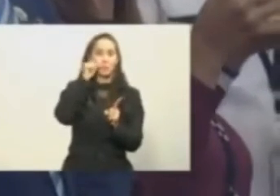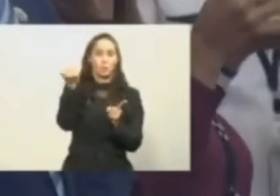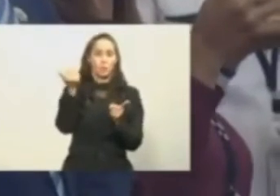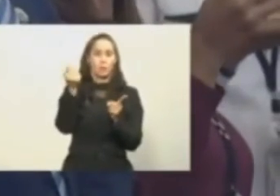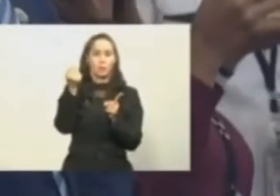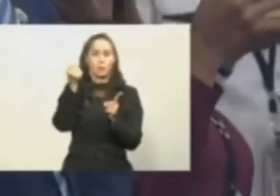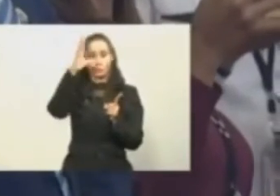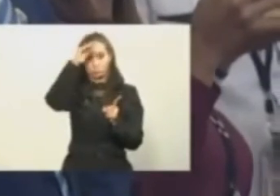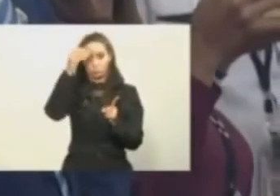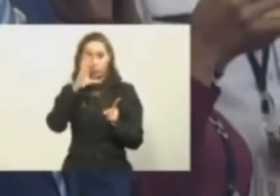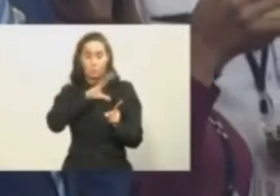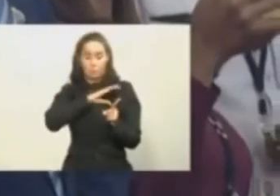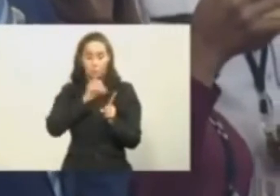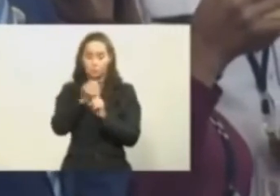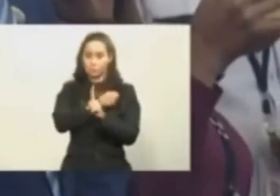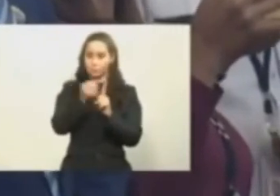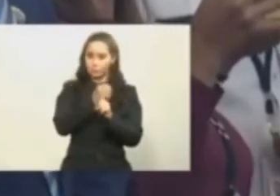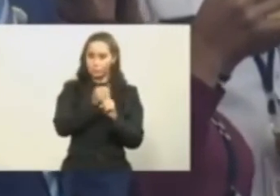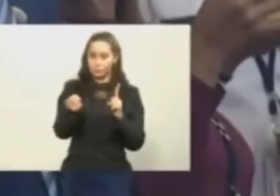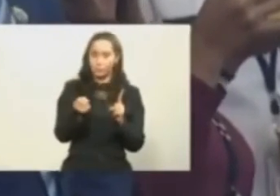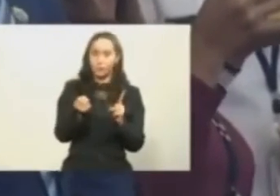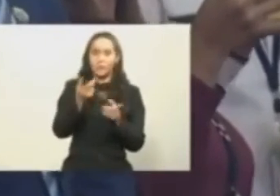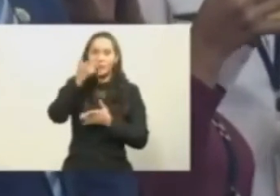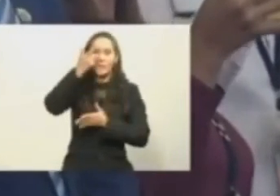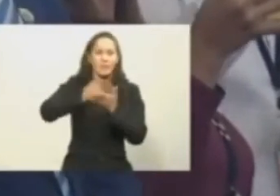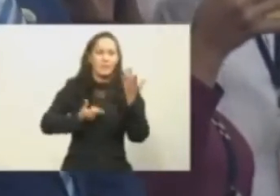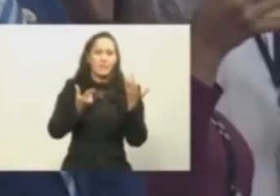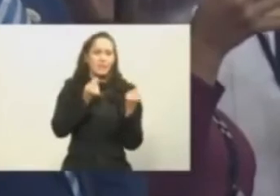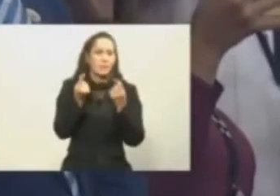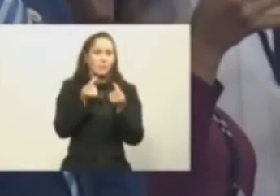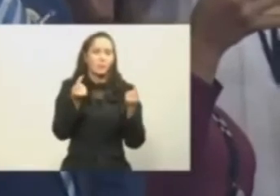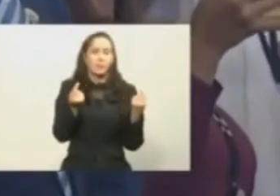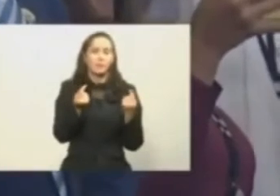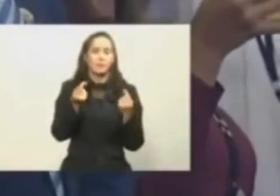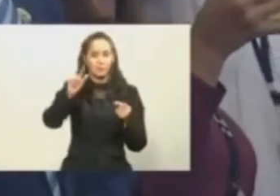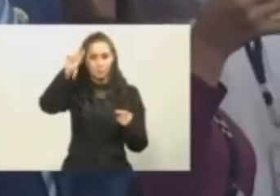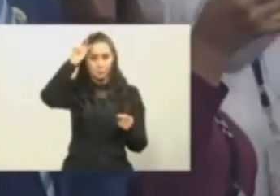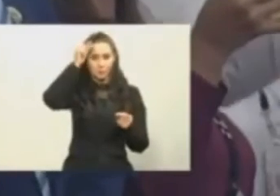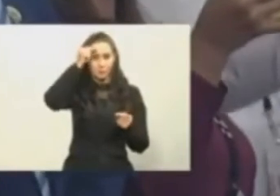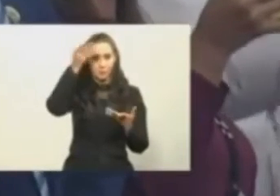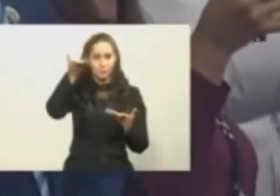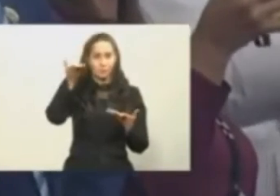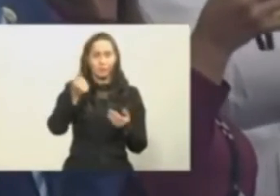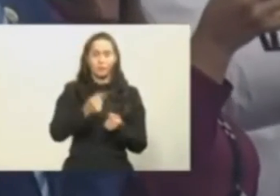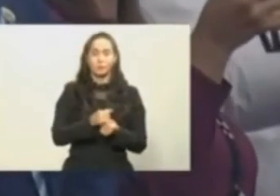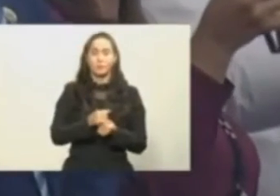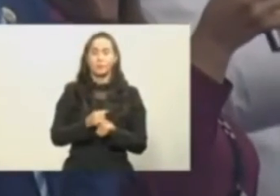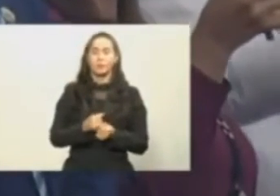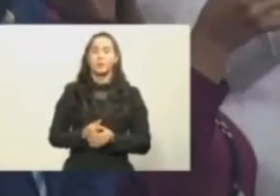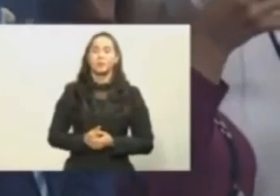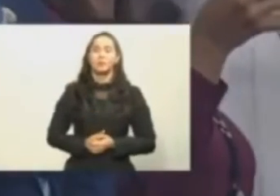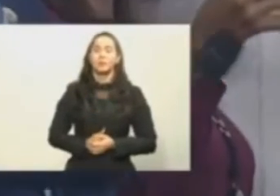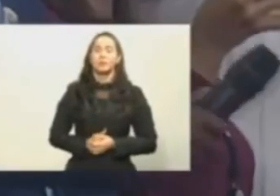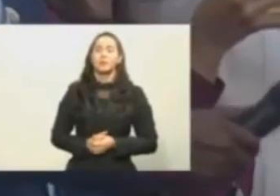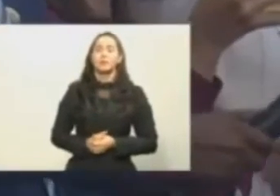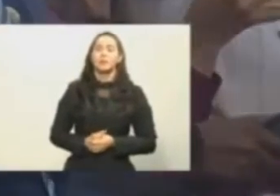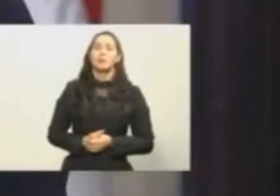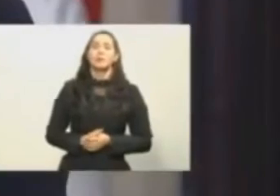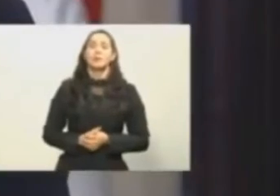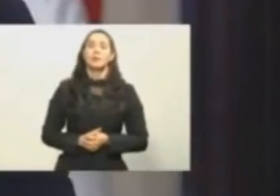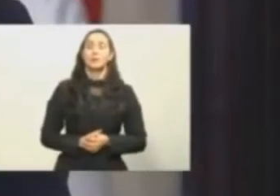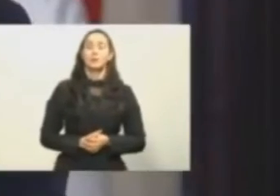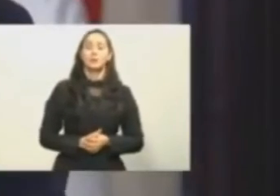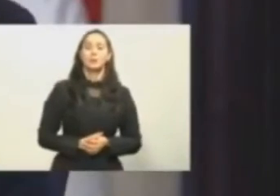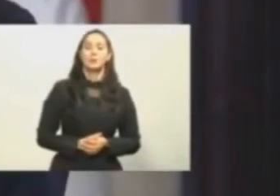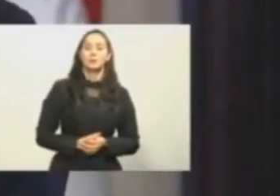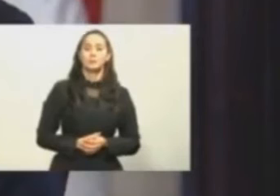situación, ¿cómo también se estará manejando desde el Estado? Por el mensaje que implica para la población. Mira,